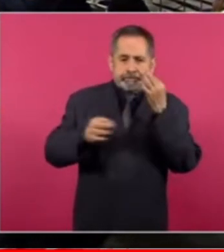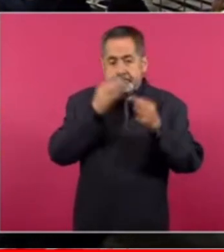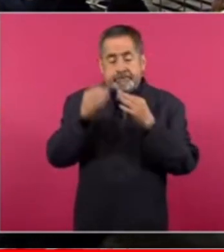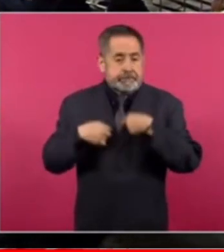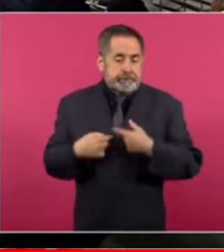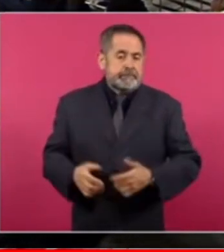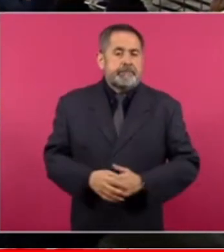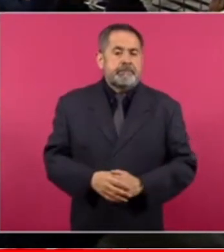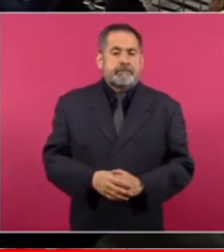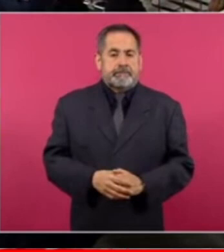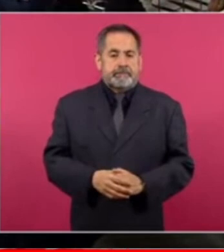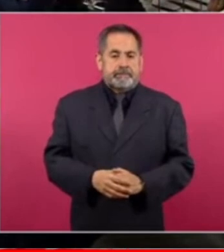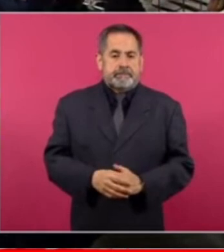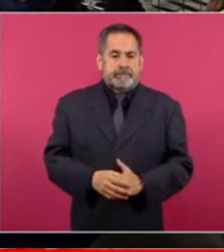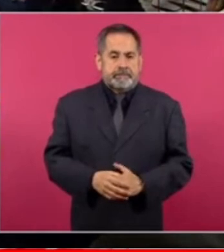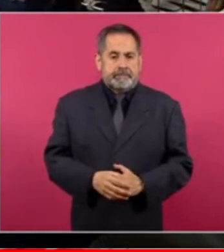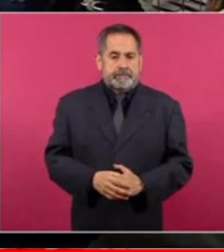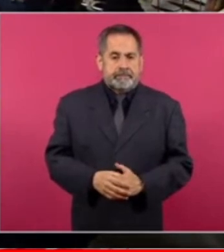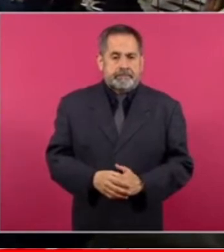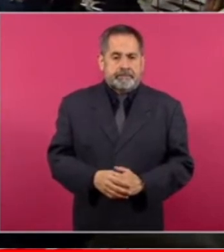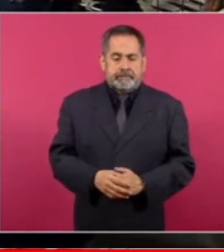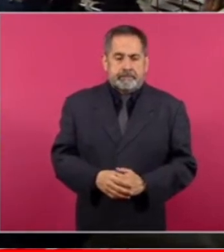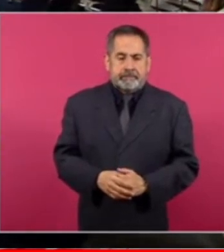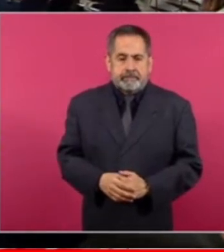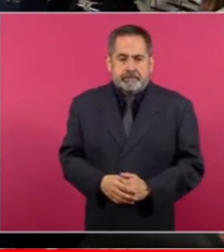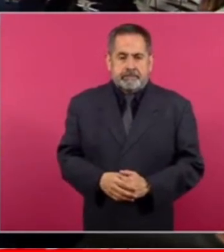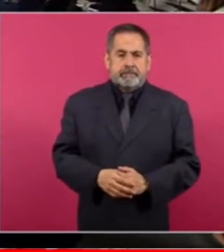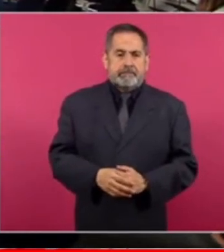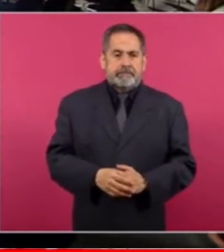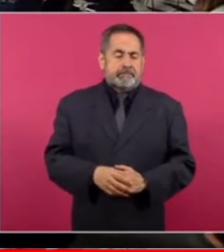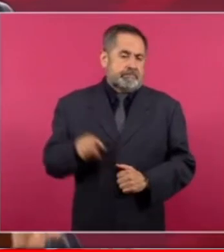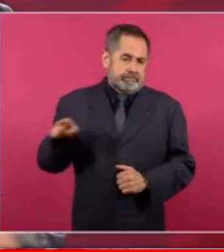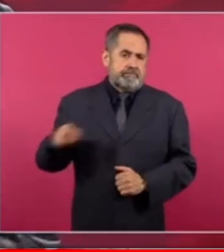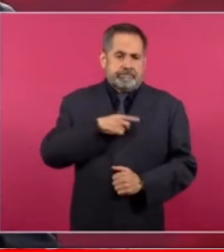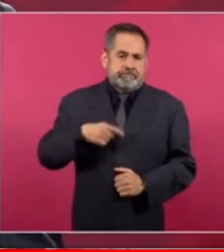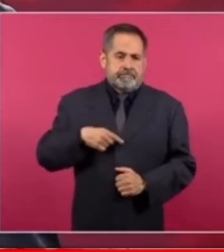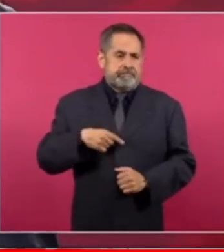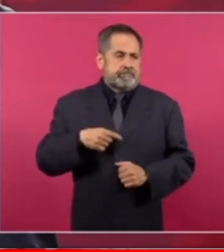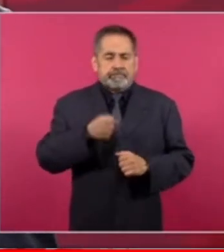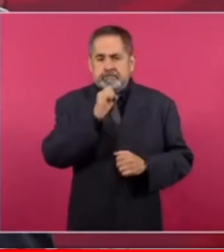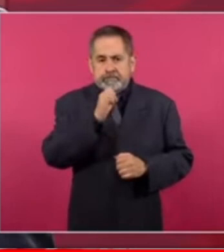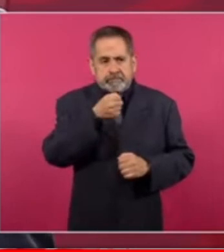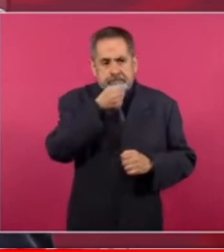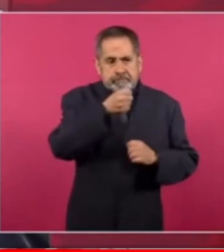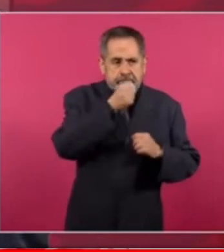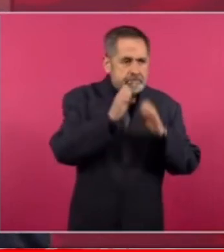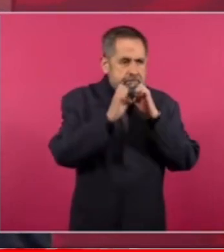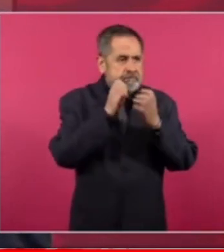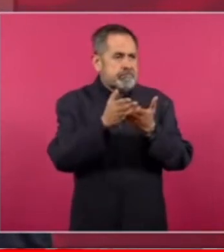este de pluralidad de supuesta